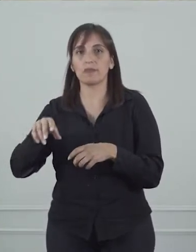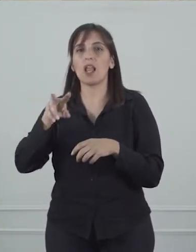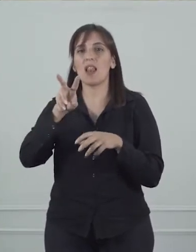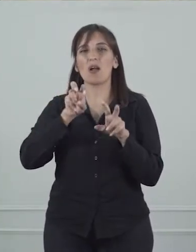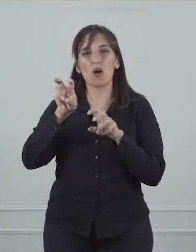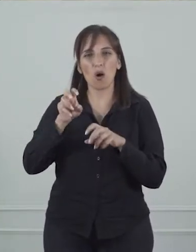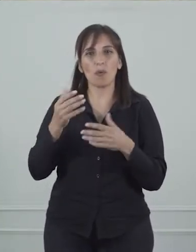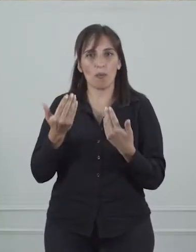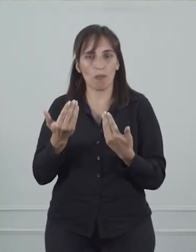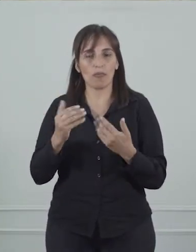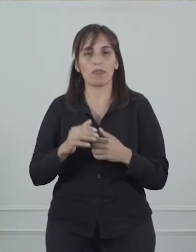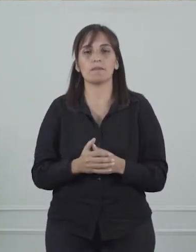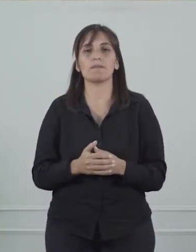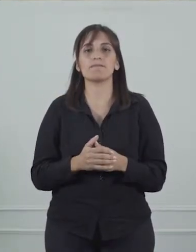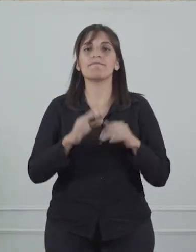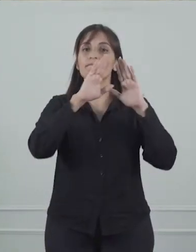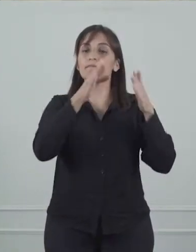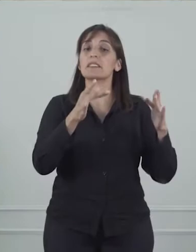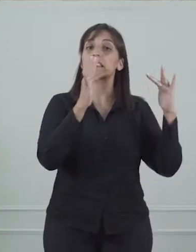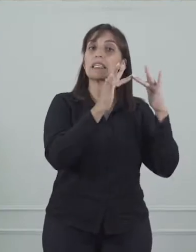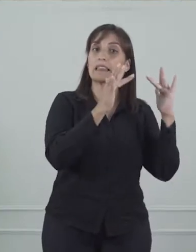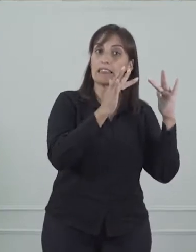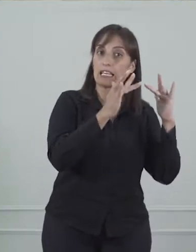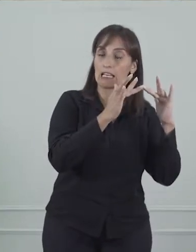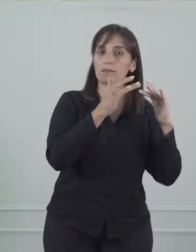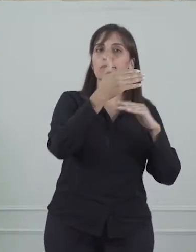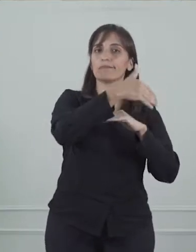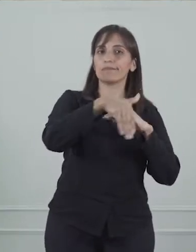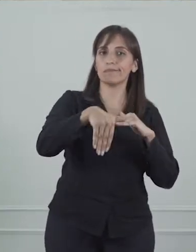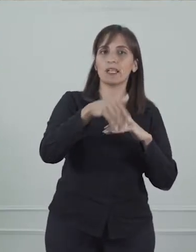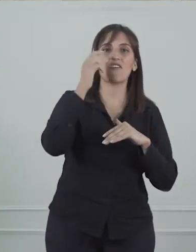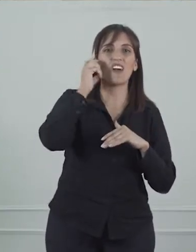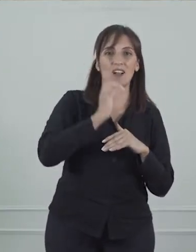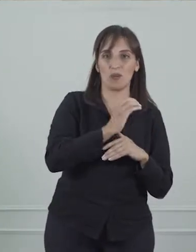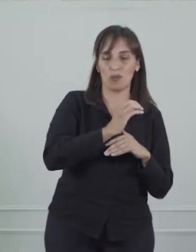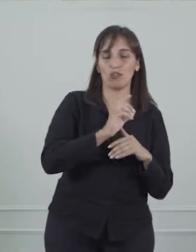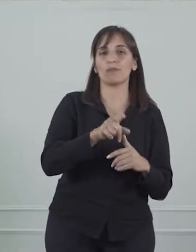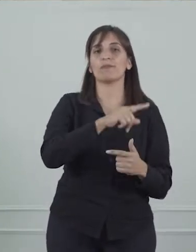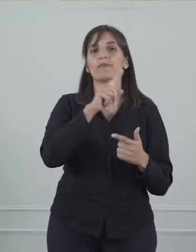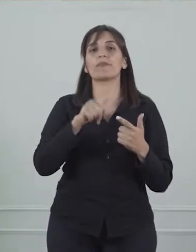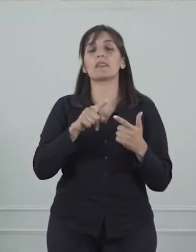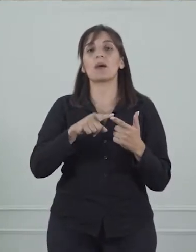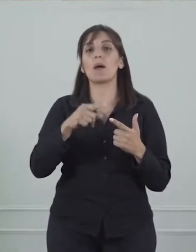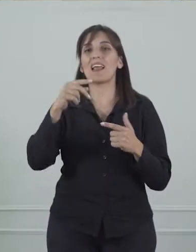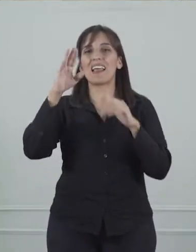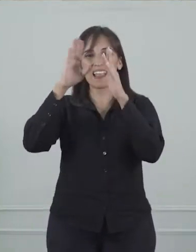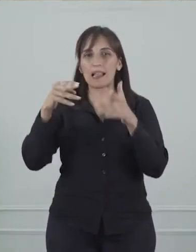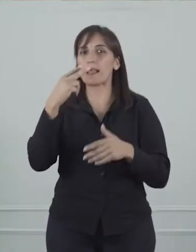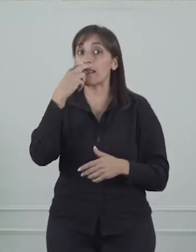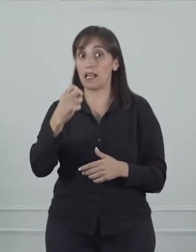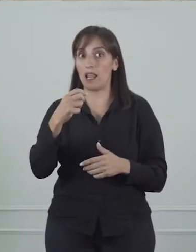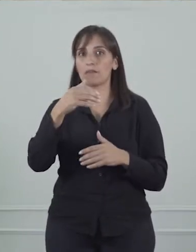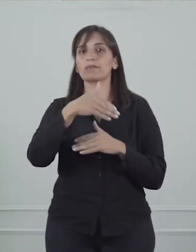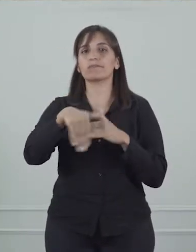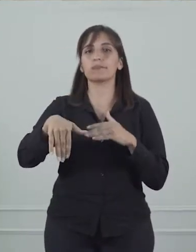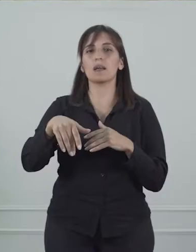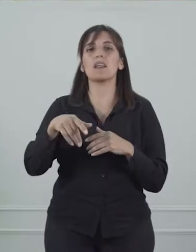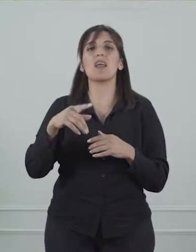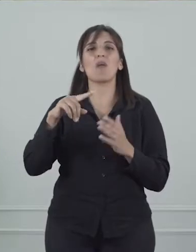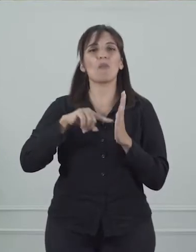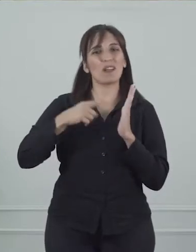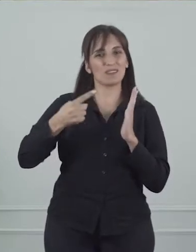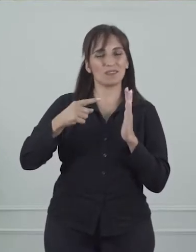sobre la calle Facundo Quiroga. Edelar, sobre la calle Buenos Aires. Yentas, de la